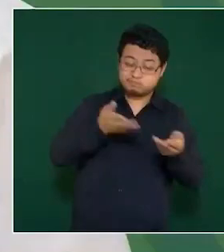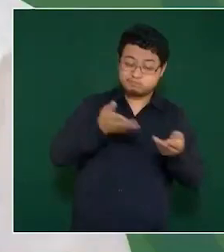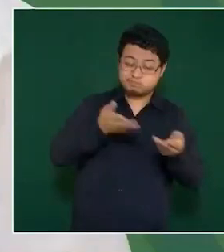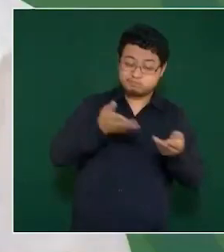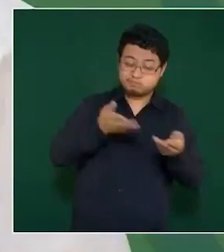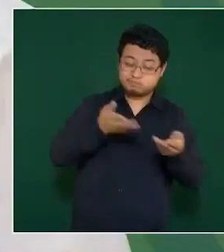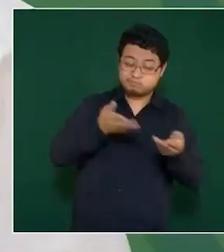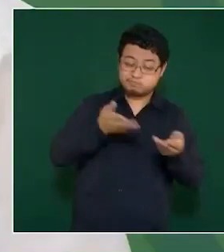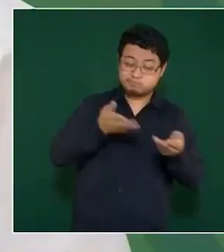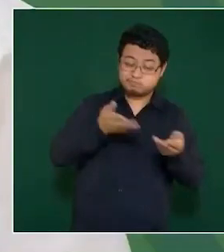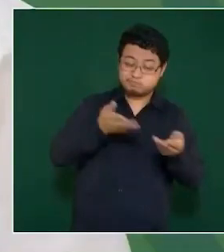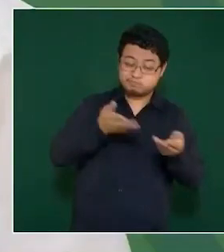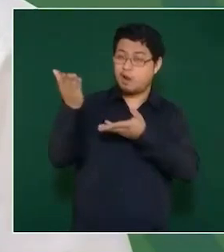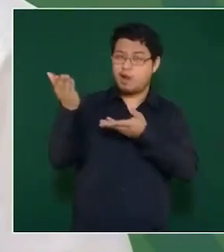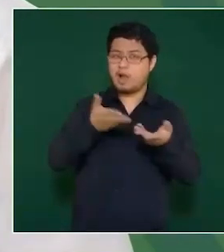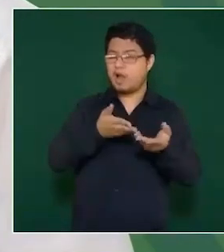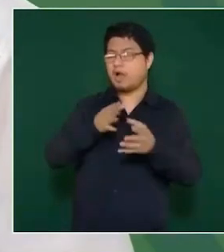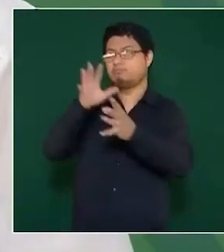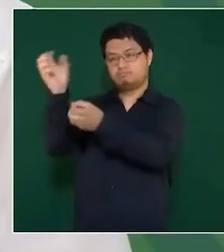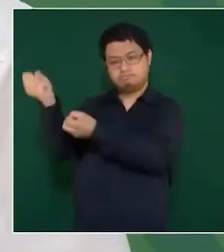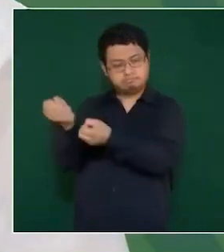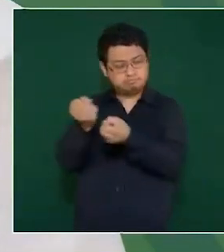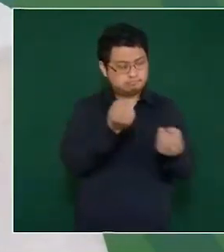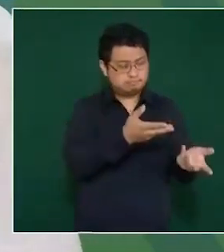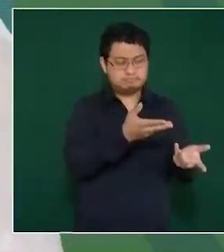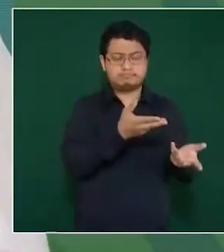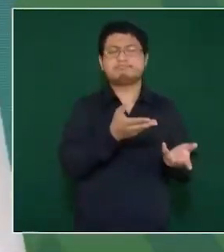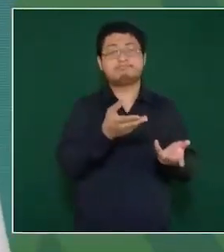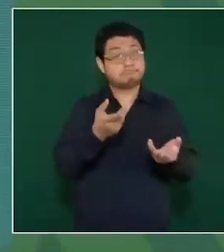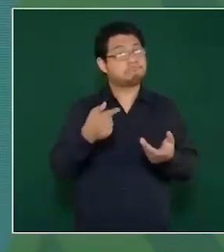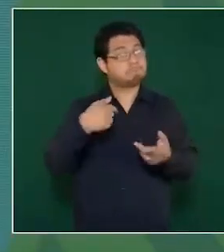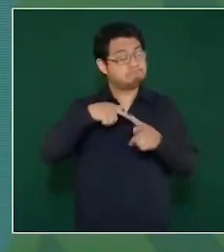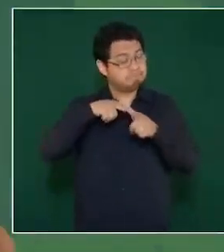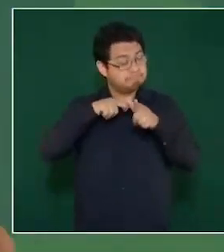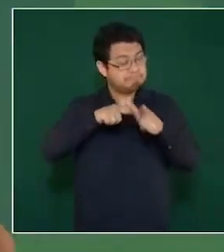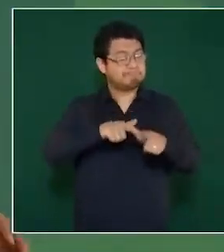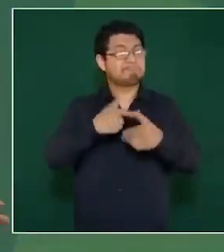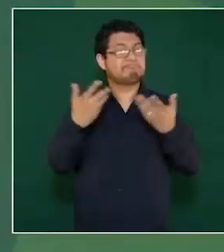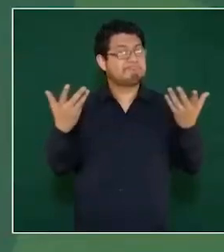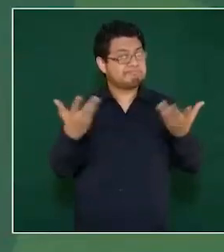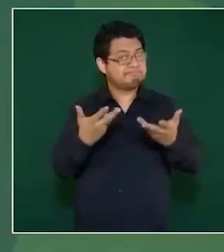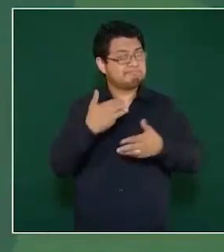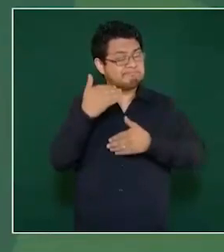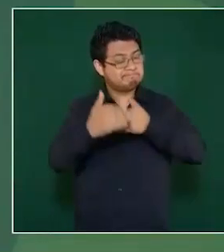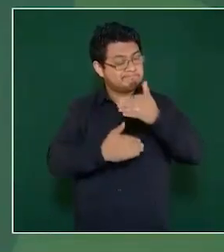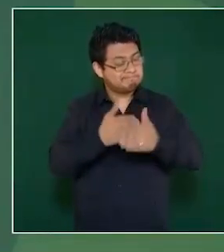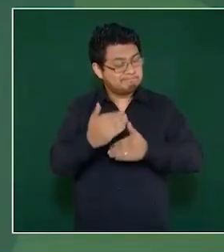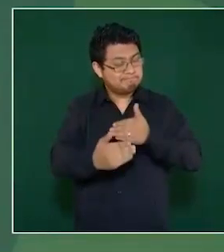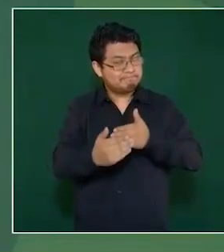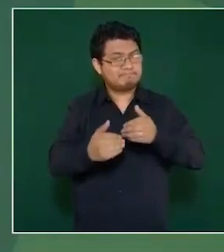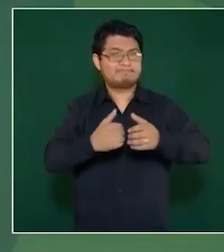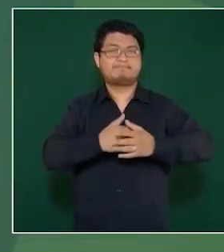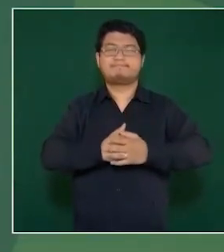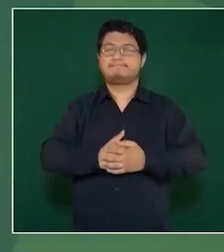Y les decía que